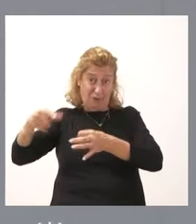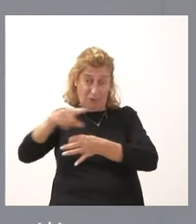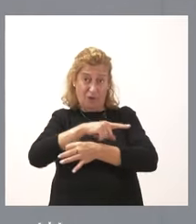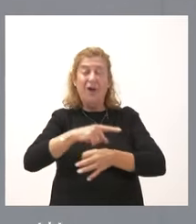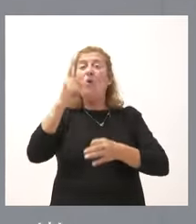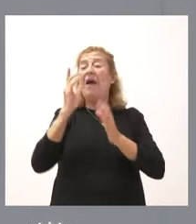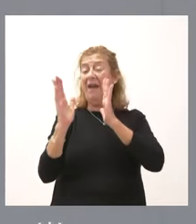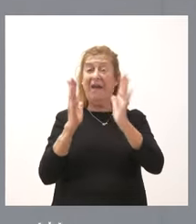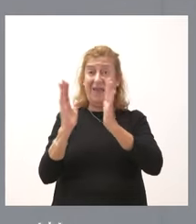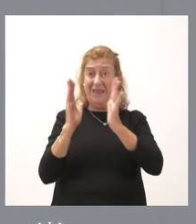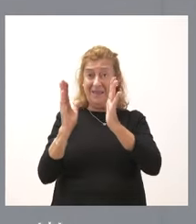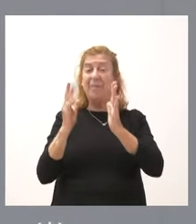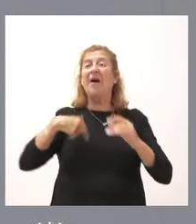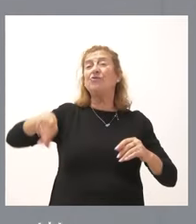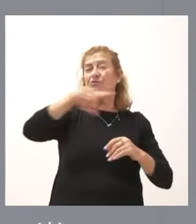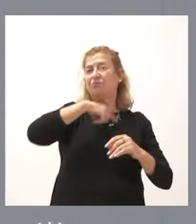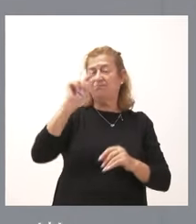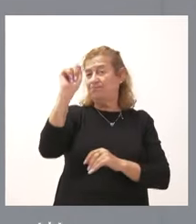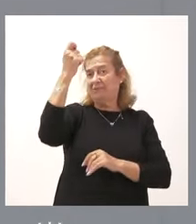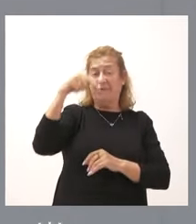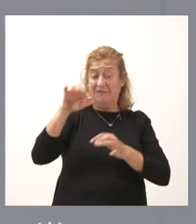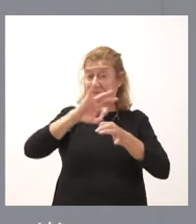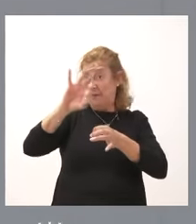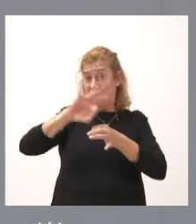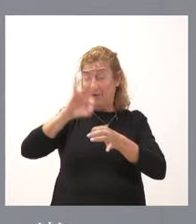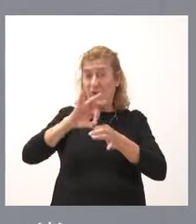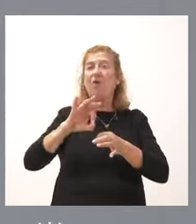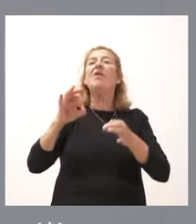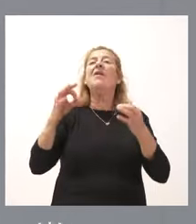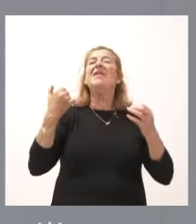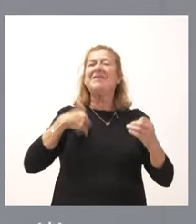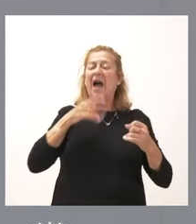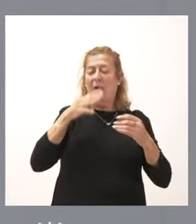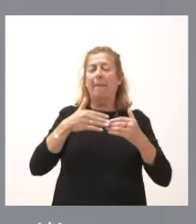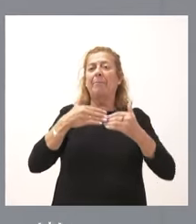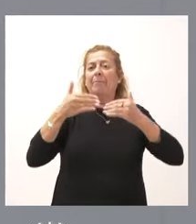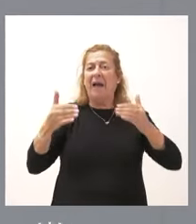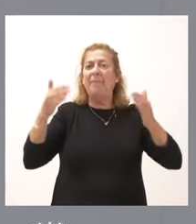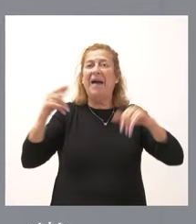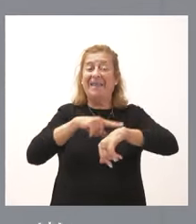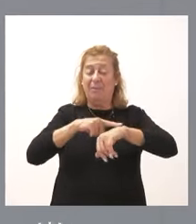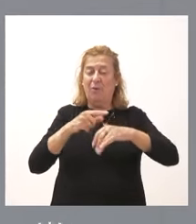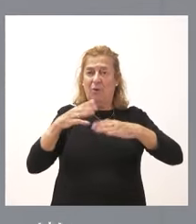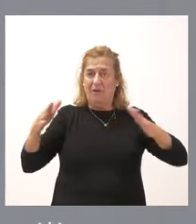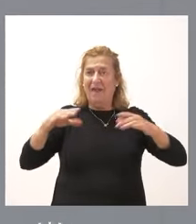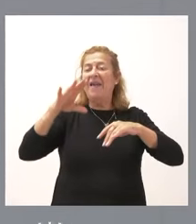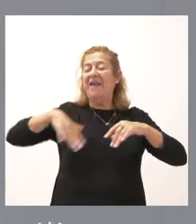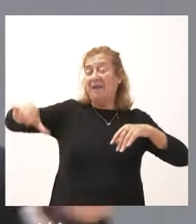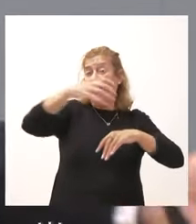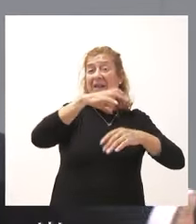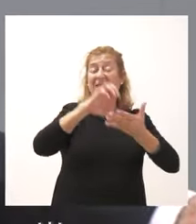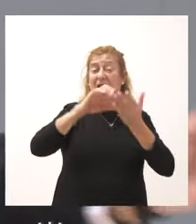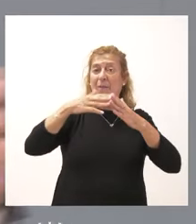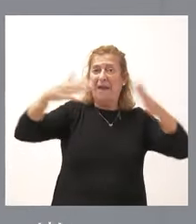una primera etapa fuimos los líderes en este servicio, lo hemos venido extendiendo en el territorio. Ha sido una etapa muy intensa de